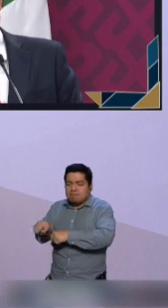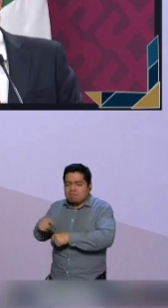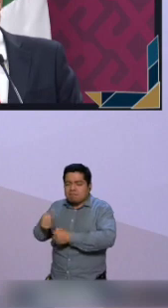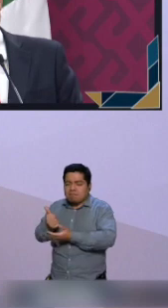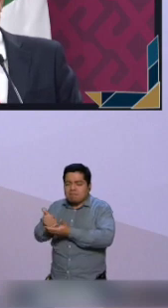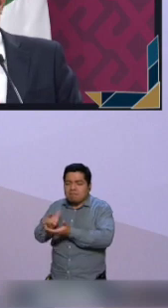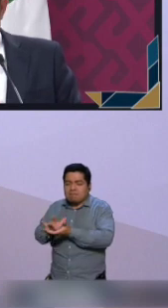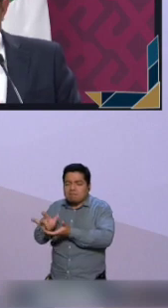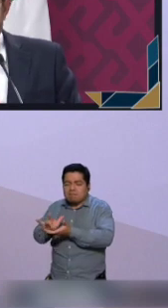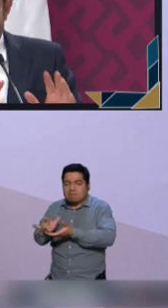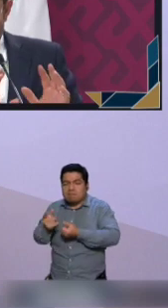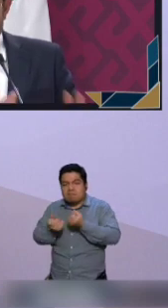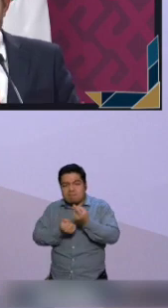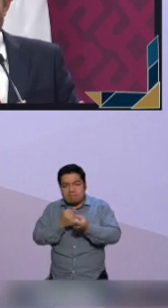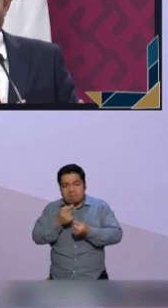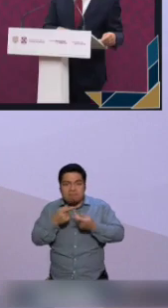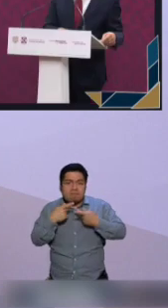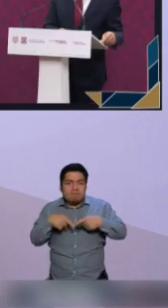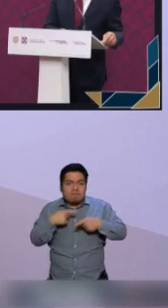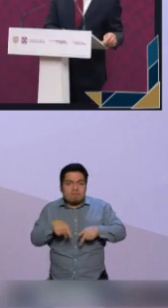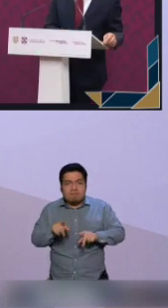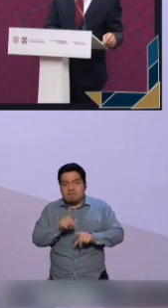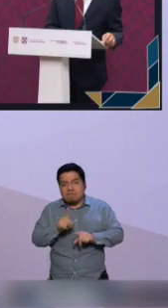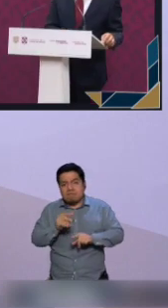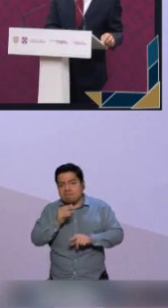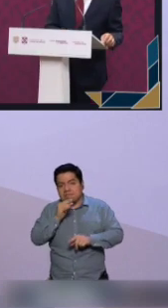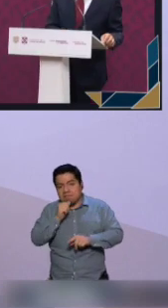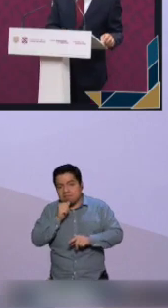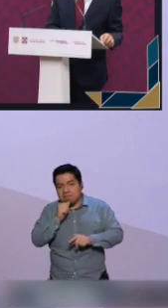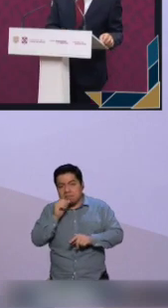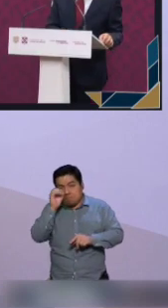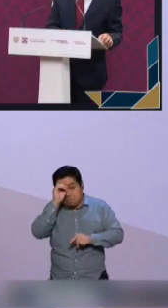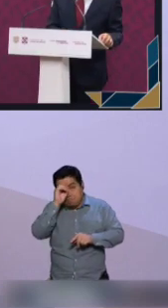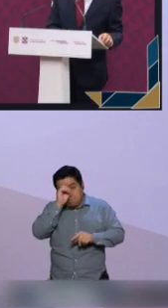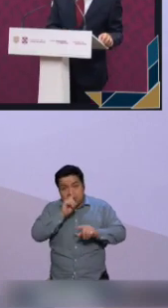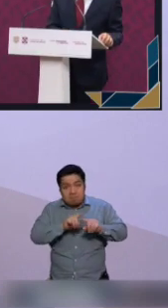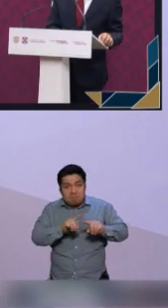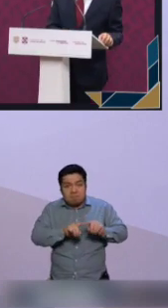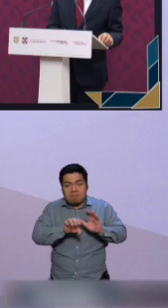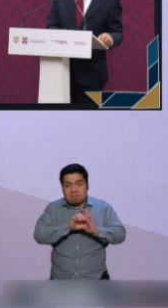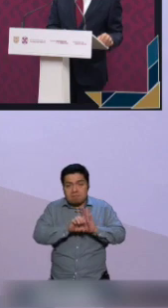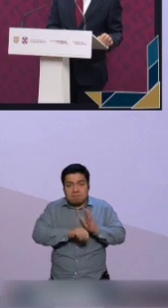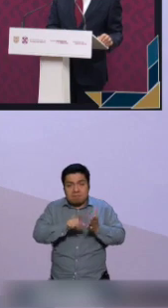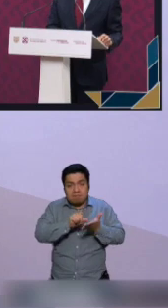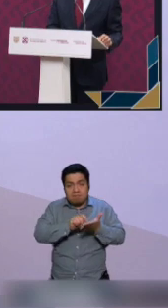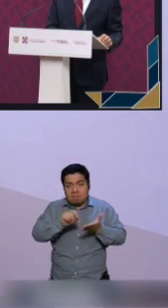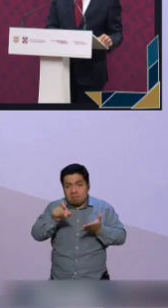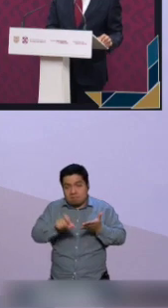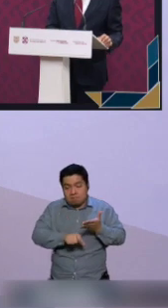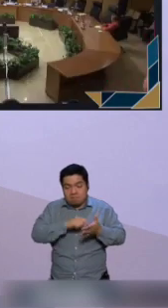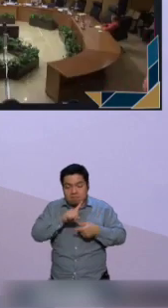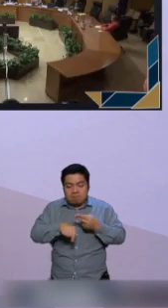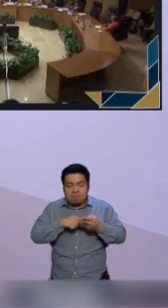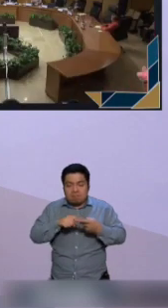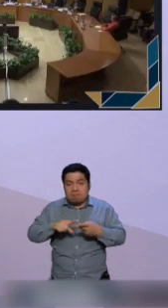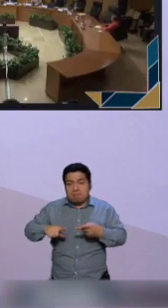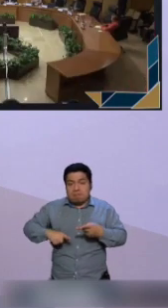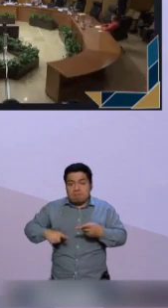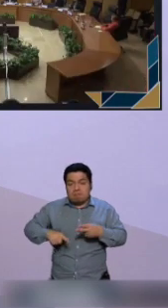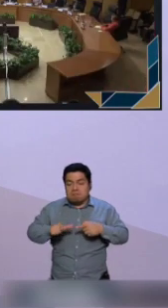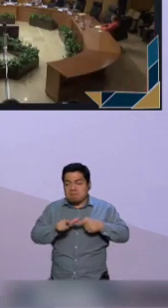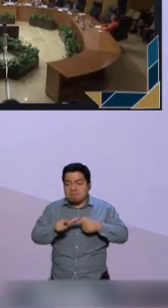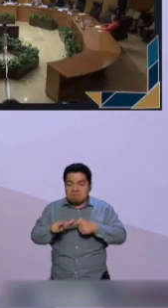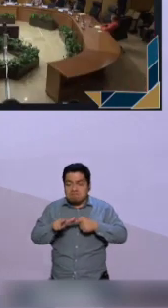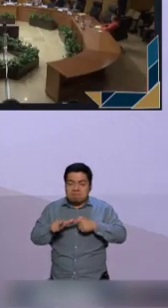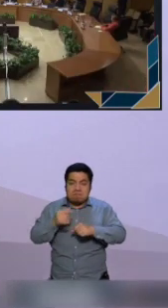medidas cautelares apliquen para algunas personas, no se va a poder detener la opinión en espacios como las redes sociales y también dijo que el gobierno local continuará